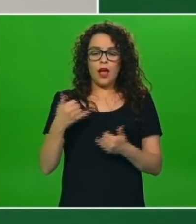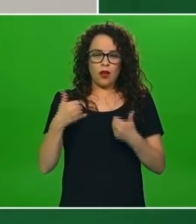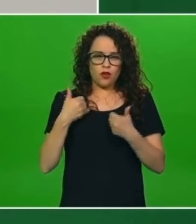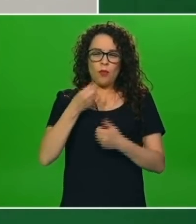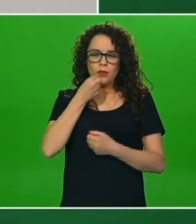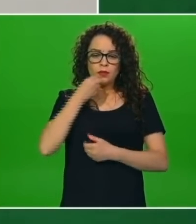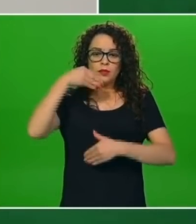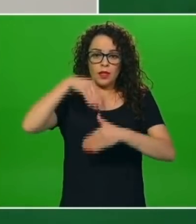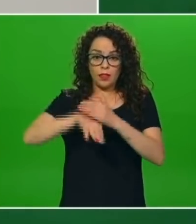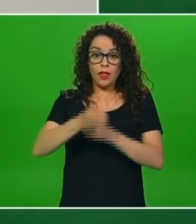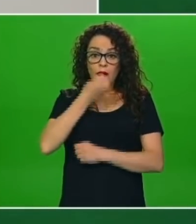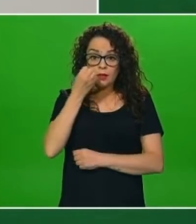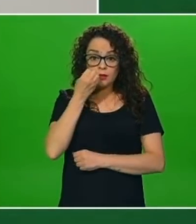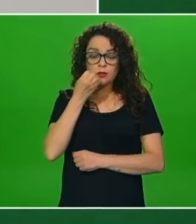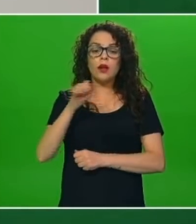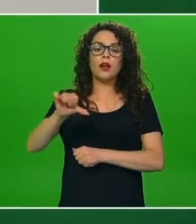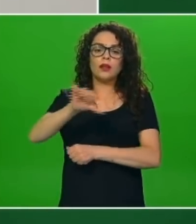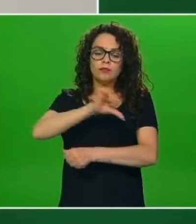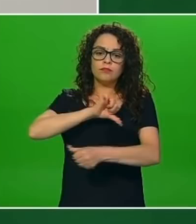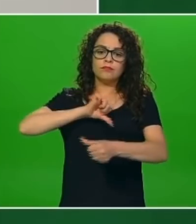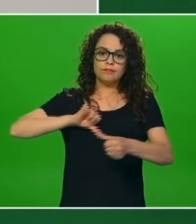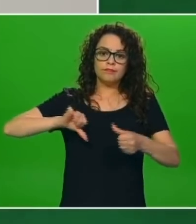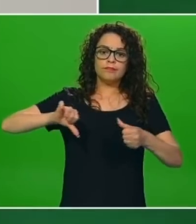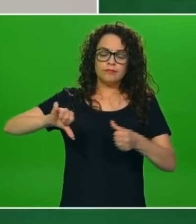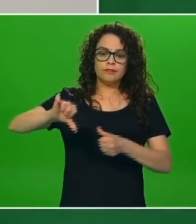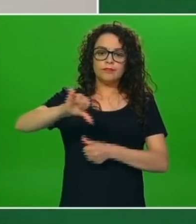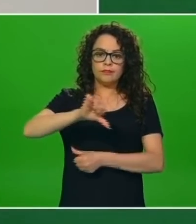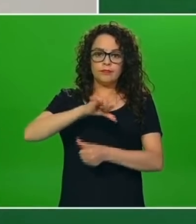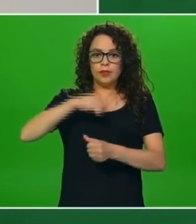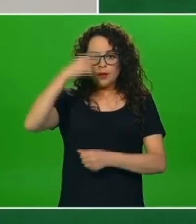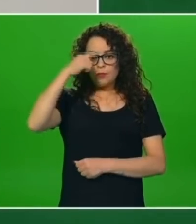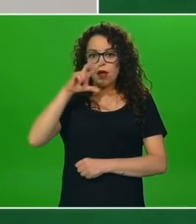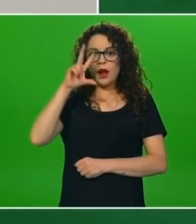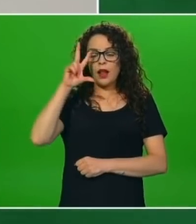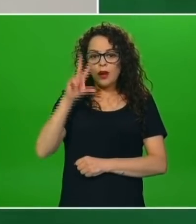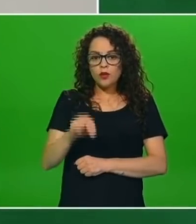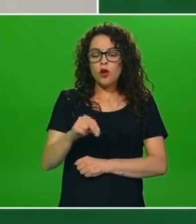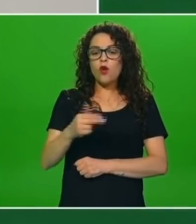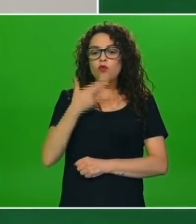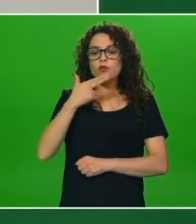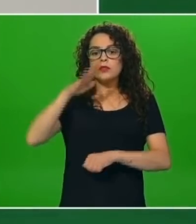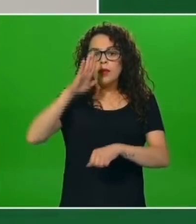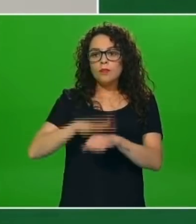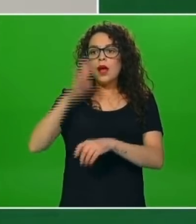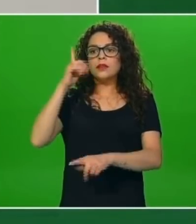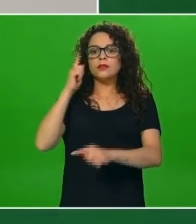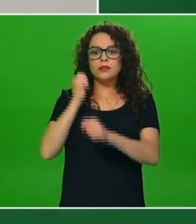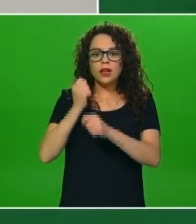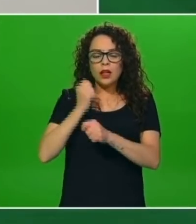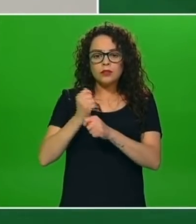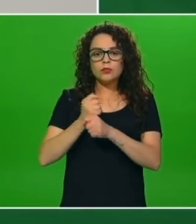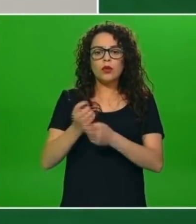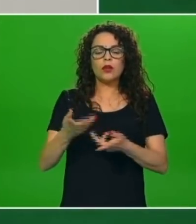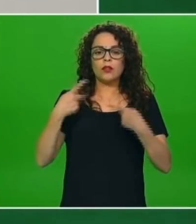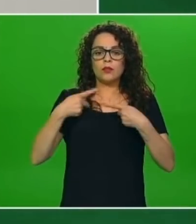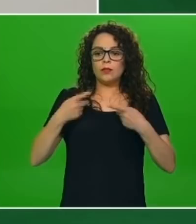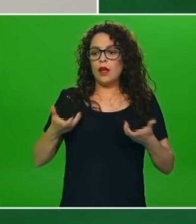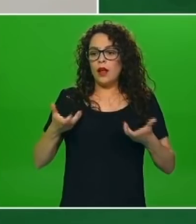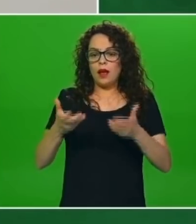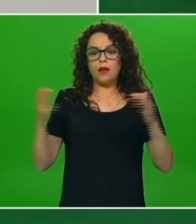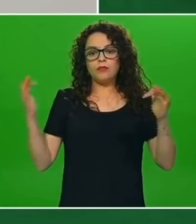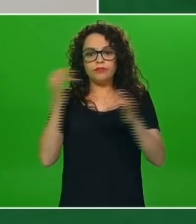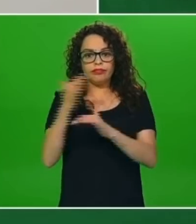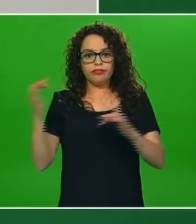se pueda guardar la sana distancia y para que no se incremente el transporte público y la modalidad y la movilidad de los